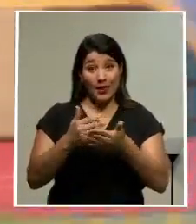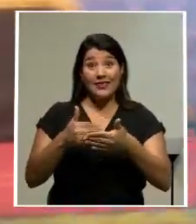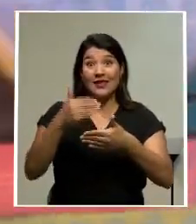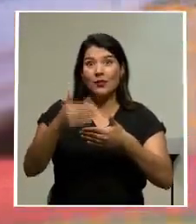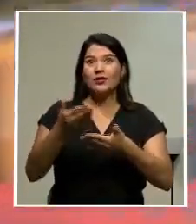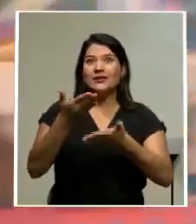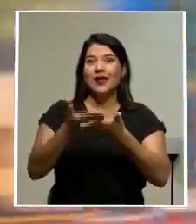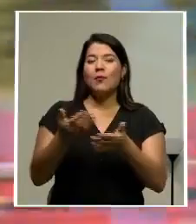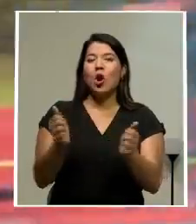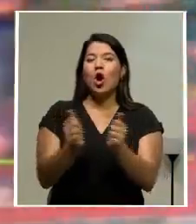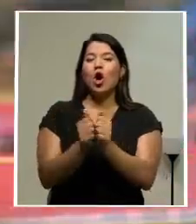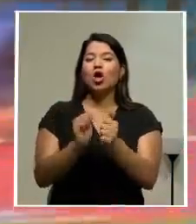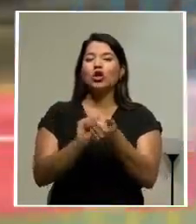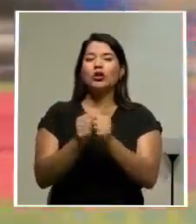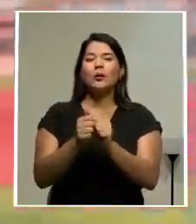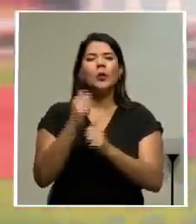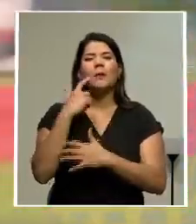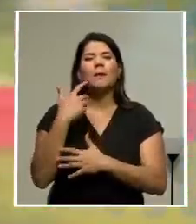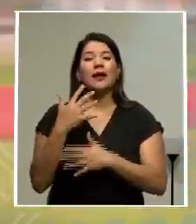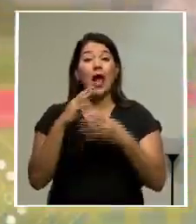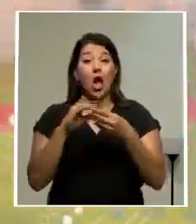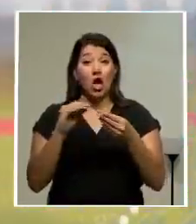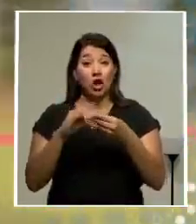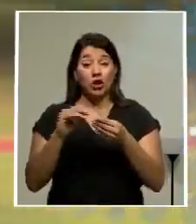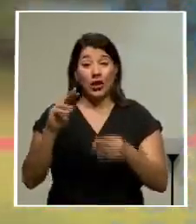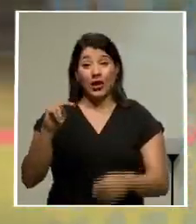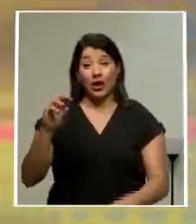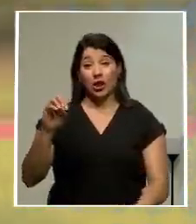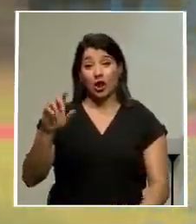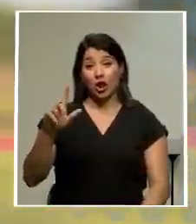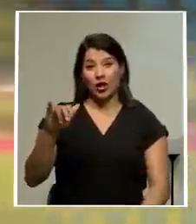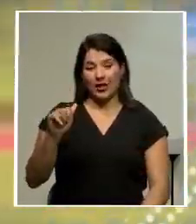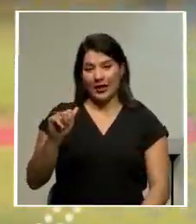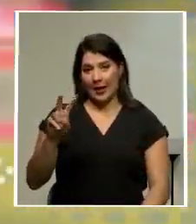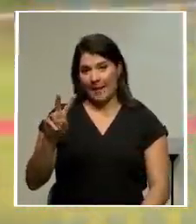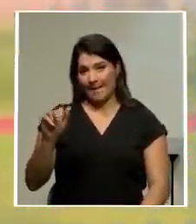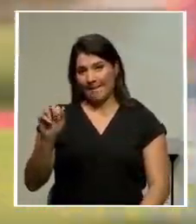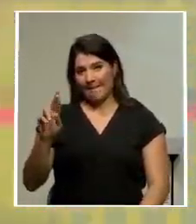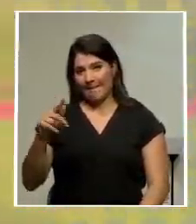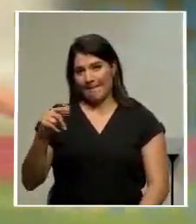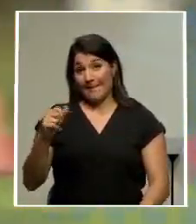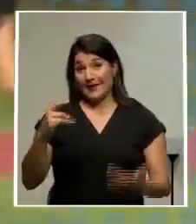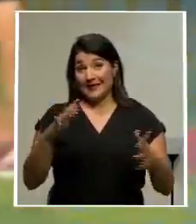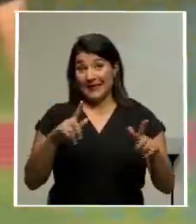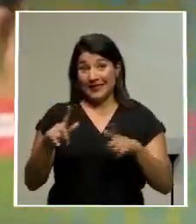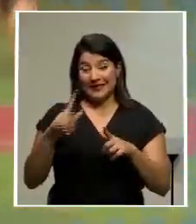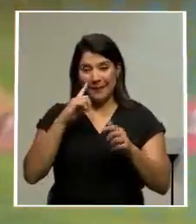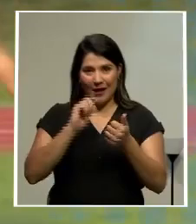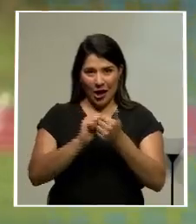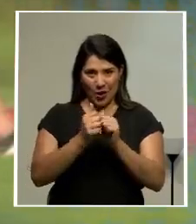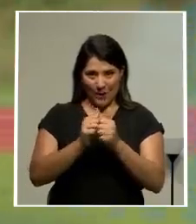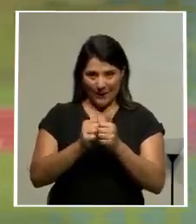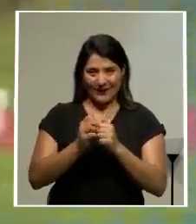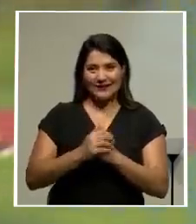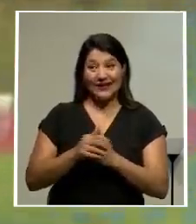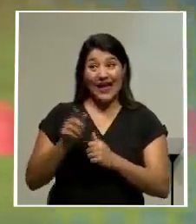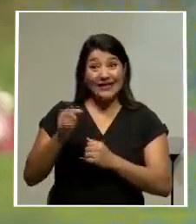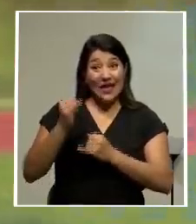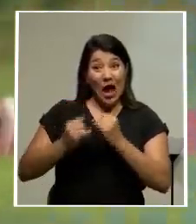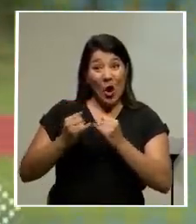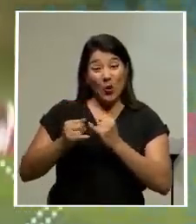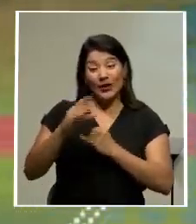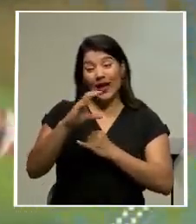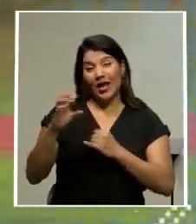los deportes para contarles que Noelia Vargas está lista para su competencia. Ella será la última